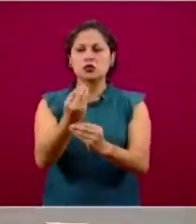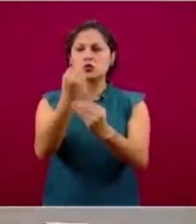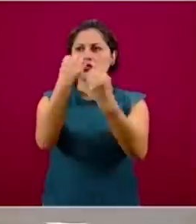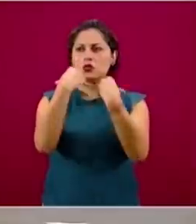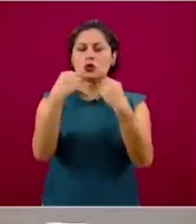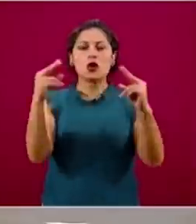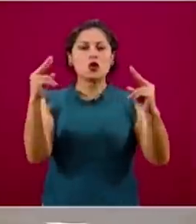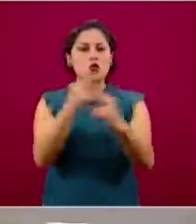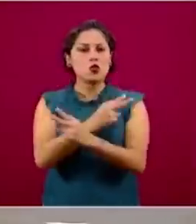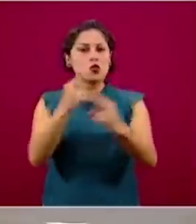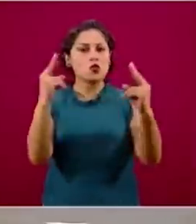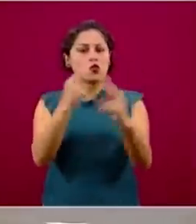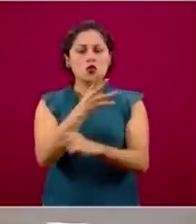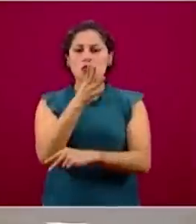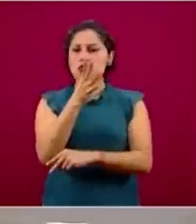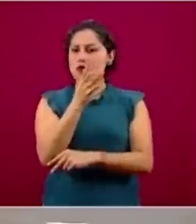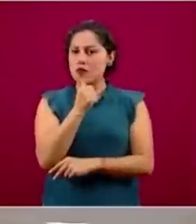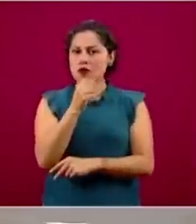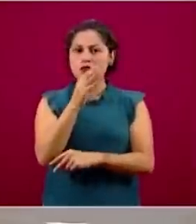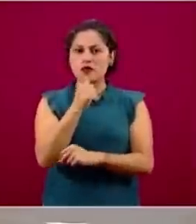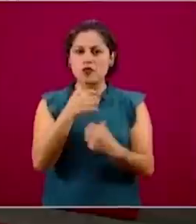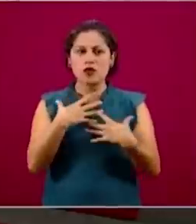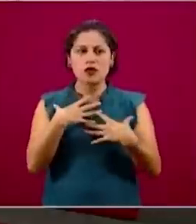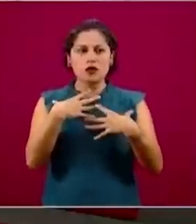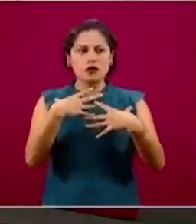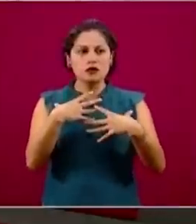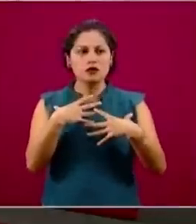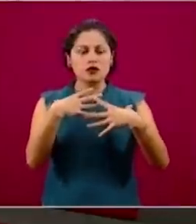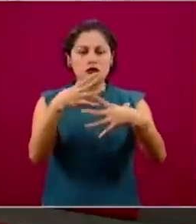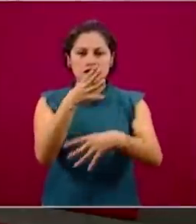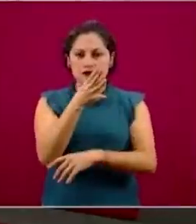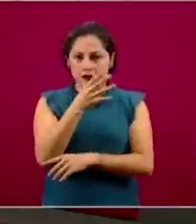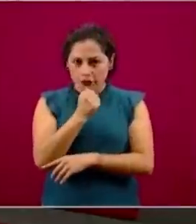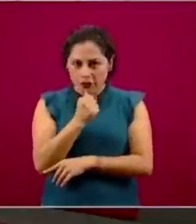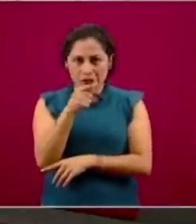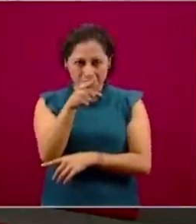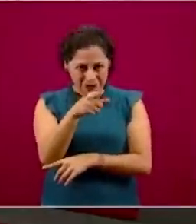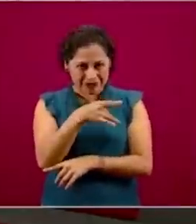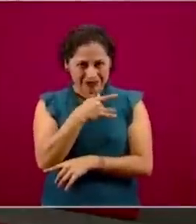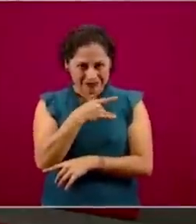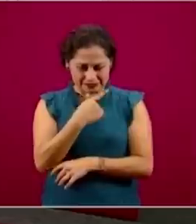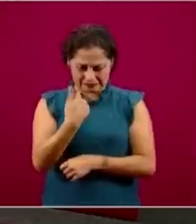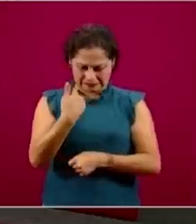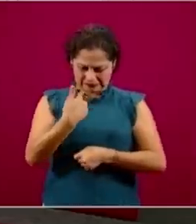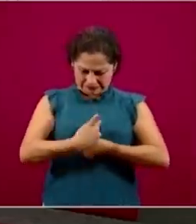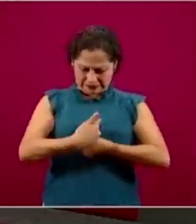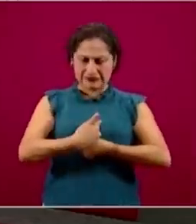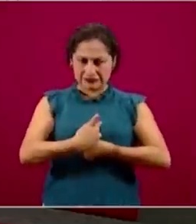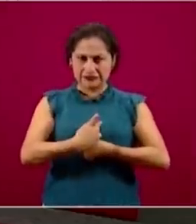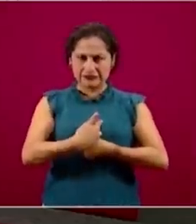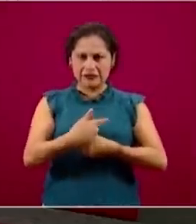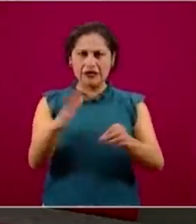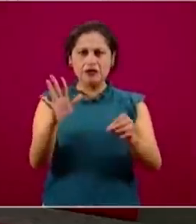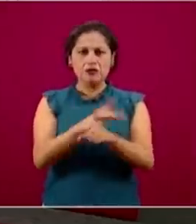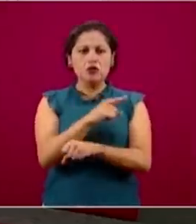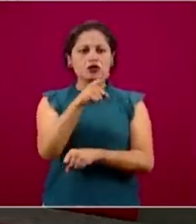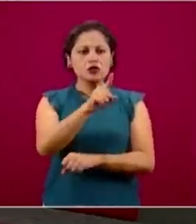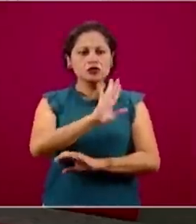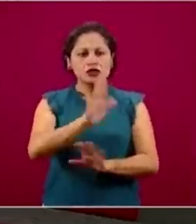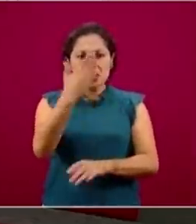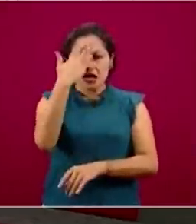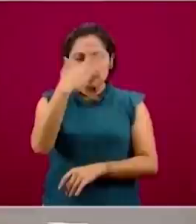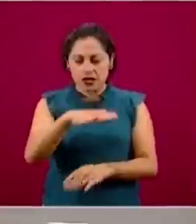cantidad de aire, necesita, se percibe que necesita más aire y lo percibe porque empieza a respirar